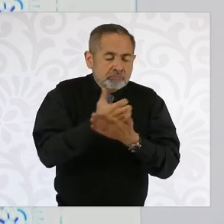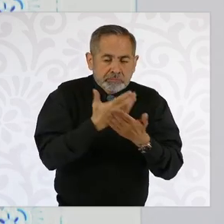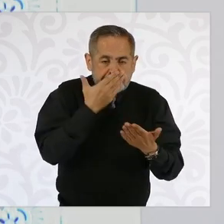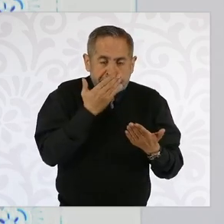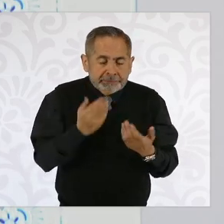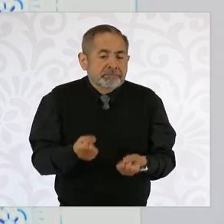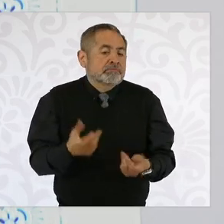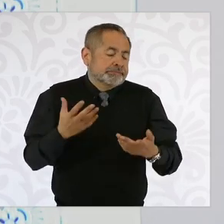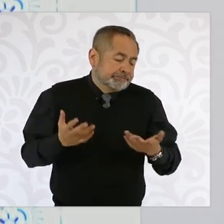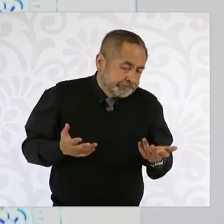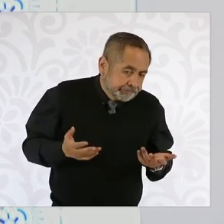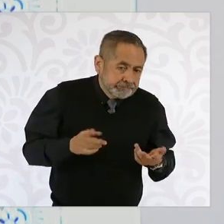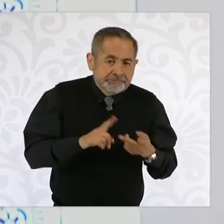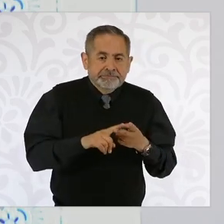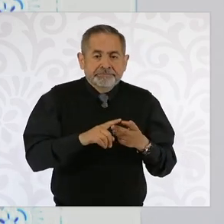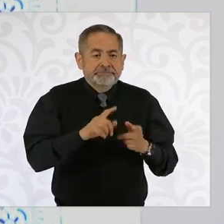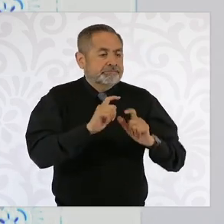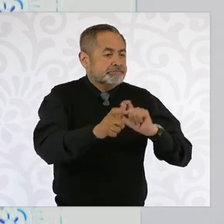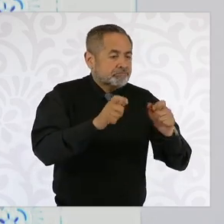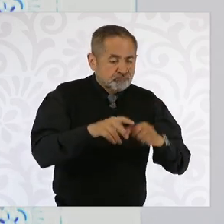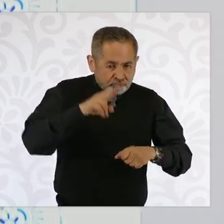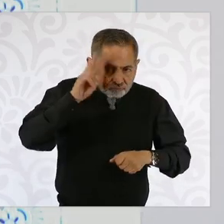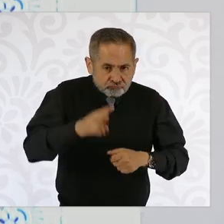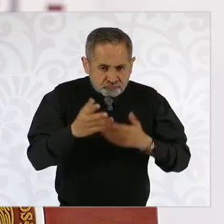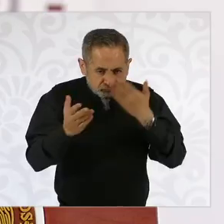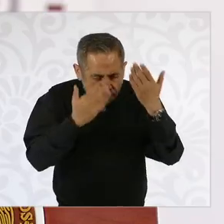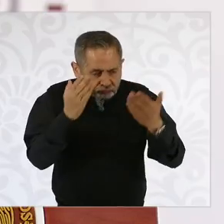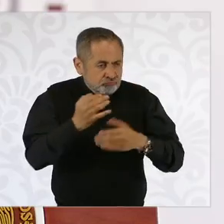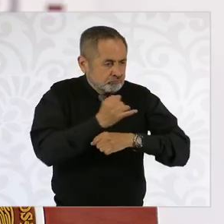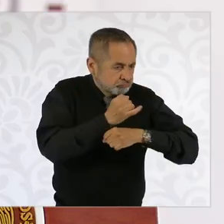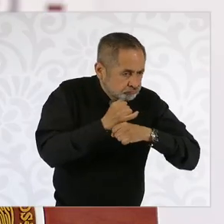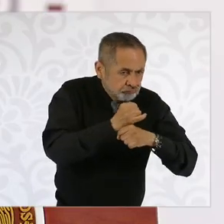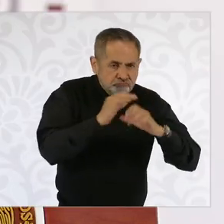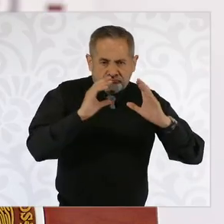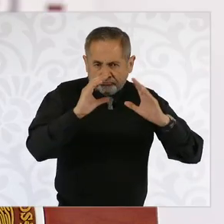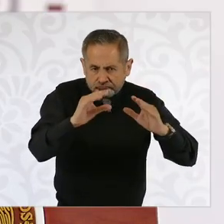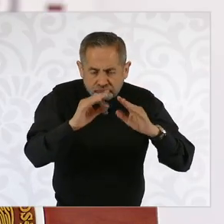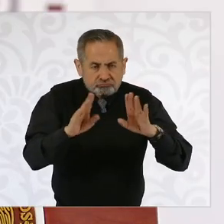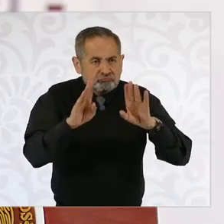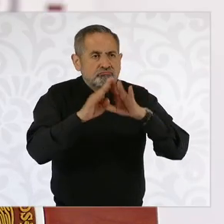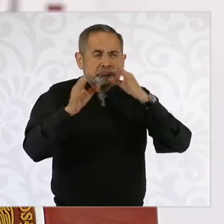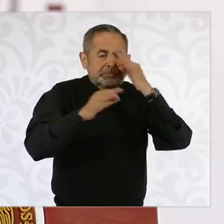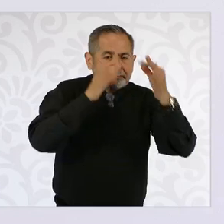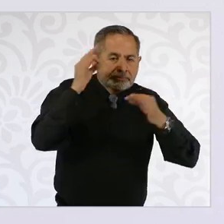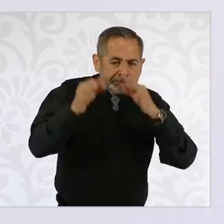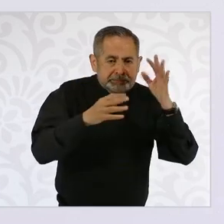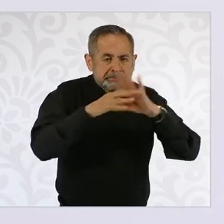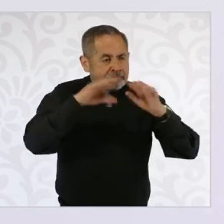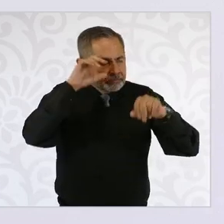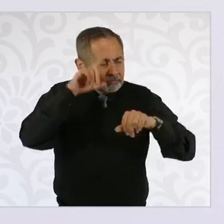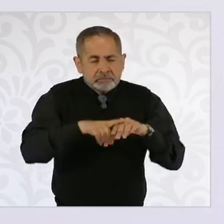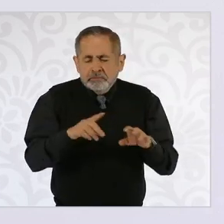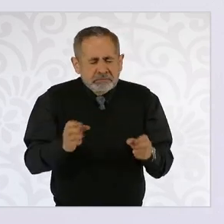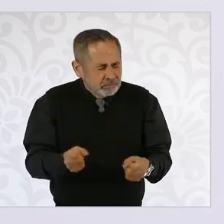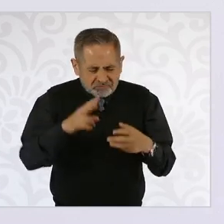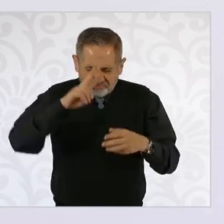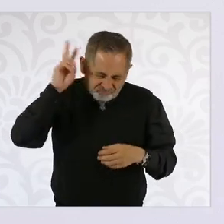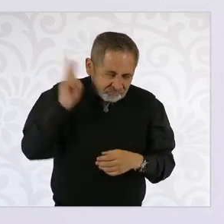a las actividades sustantivas, docencia, investigación, difusión de la cultura?